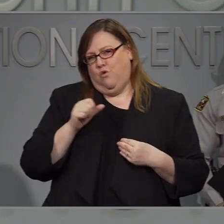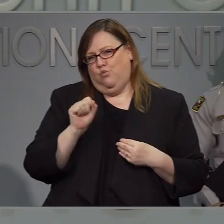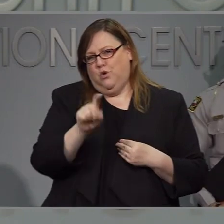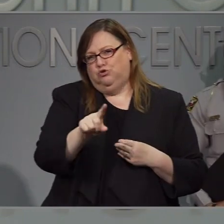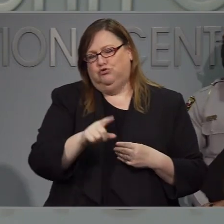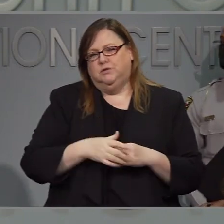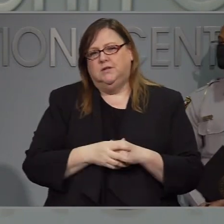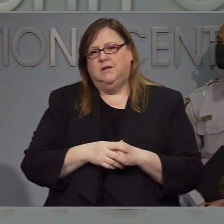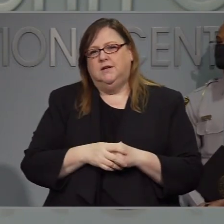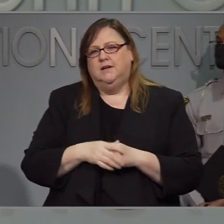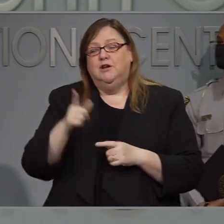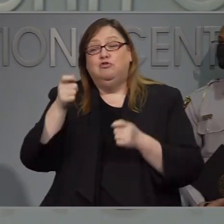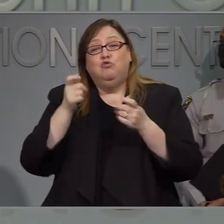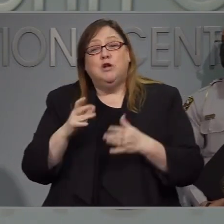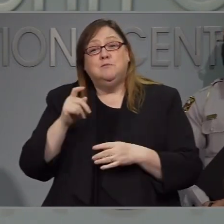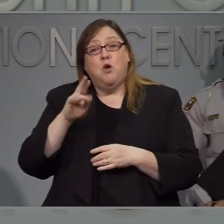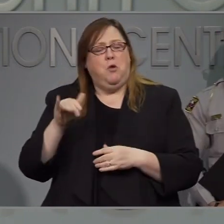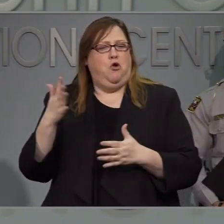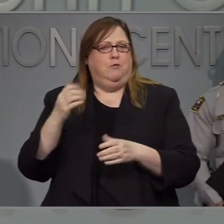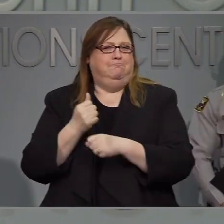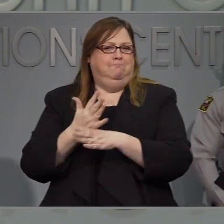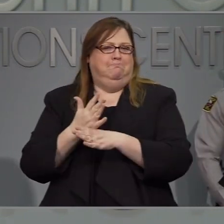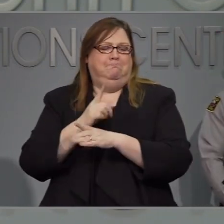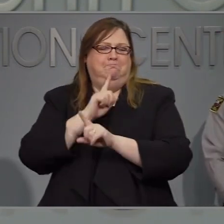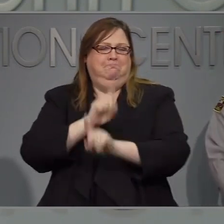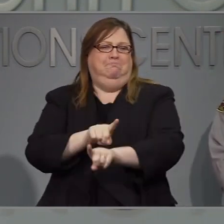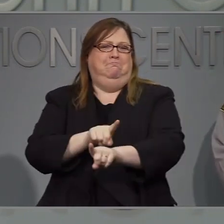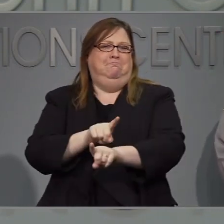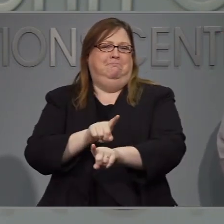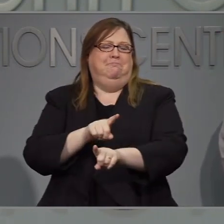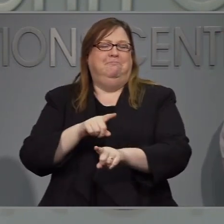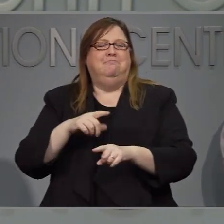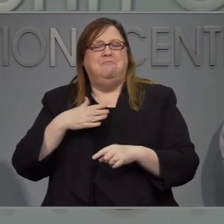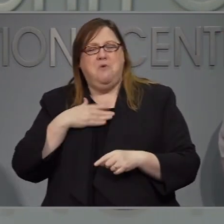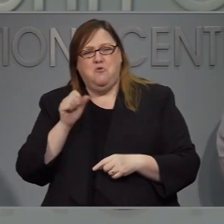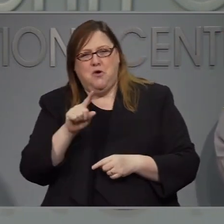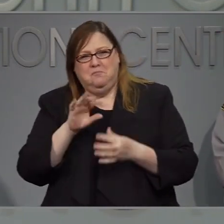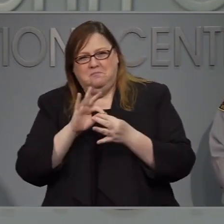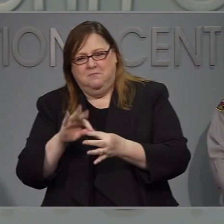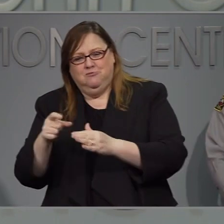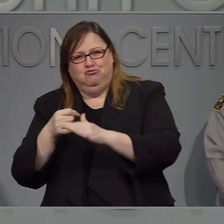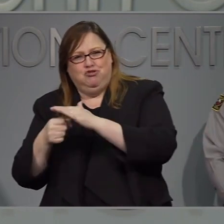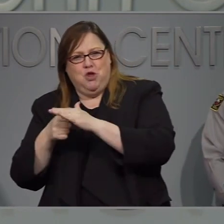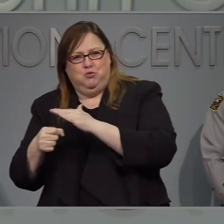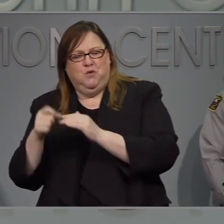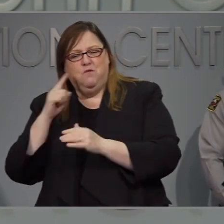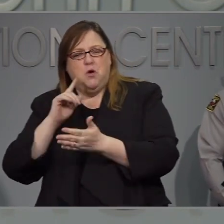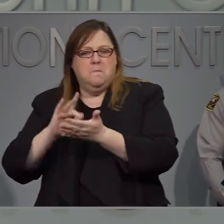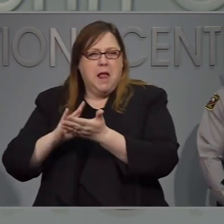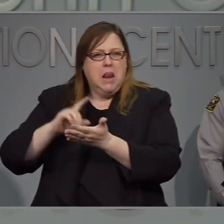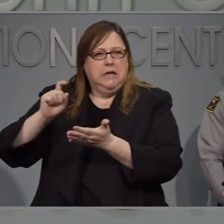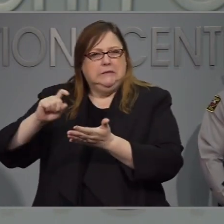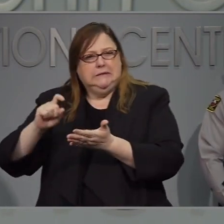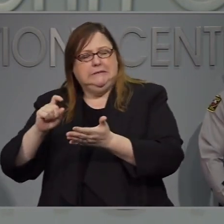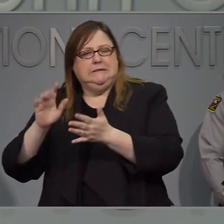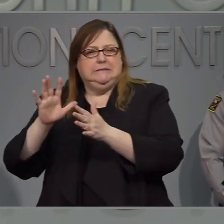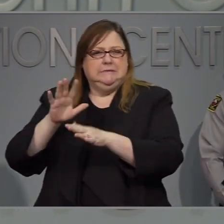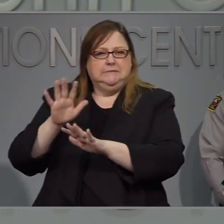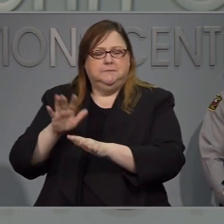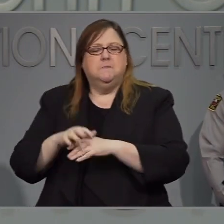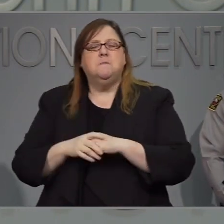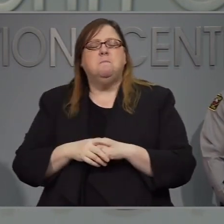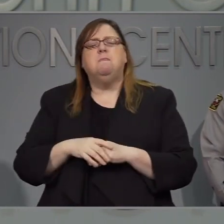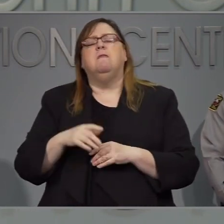Creo que el director Spreper y respondió un poco acerca de mi pregunta sobre albergues. La otra pregunta que tenía es.